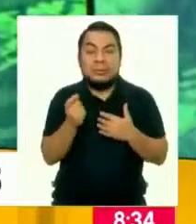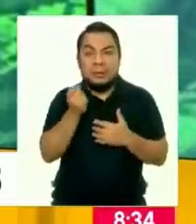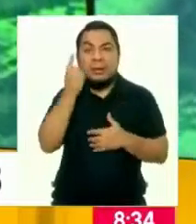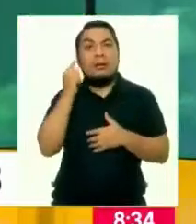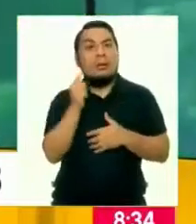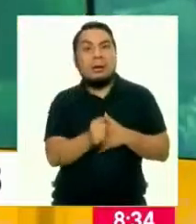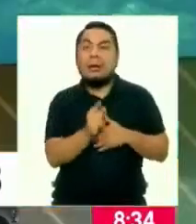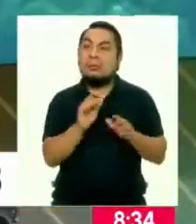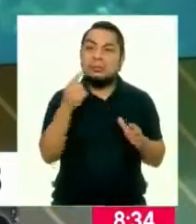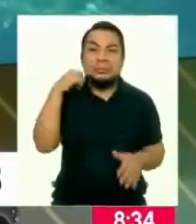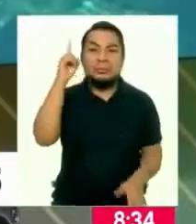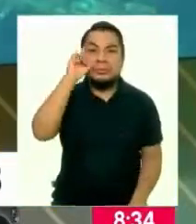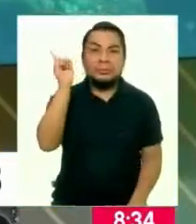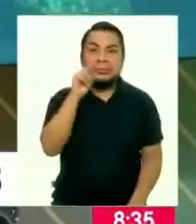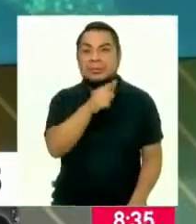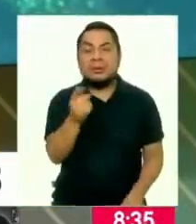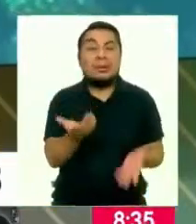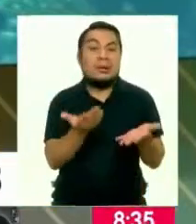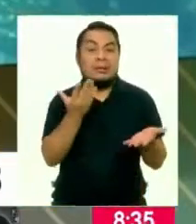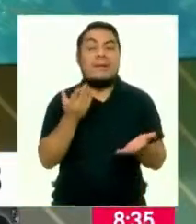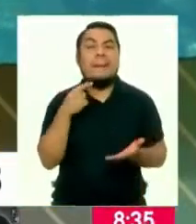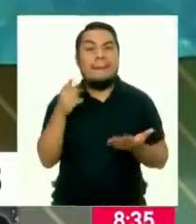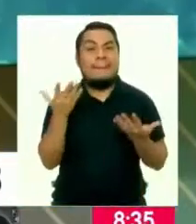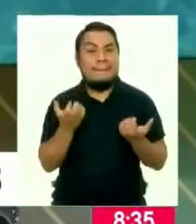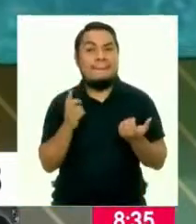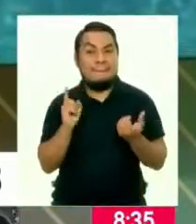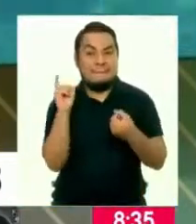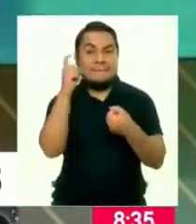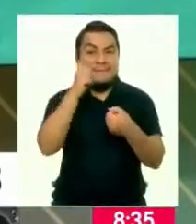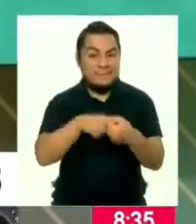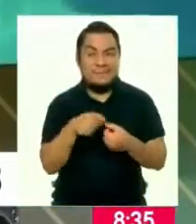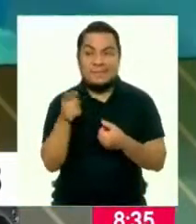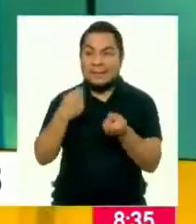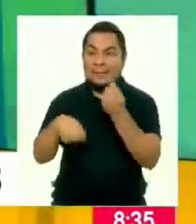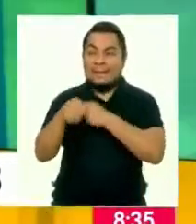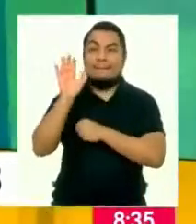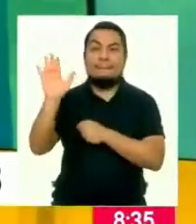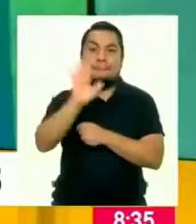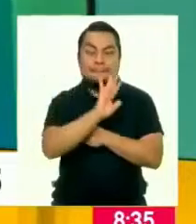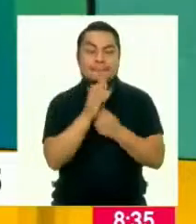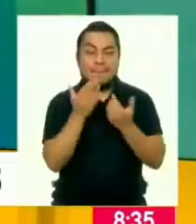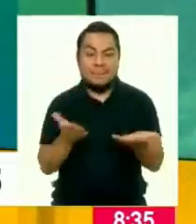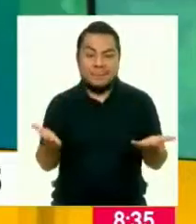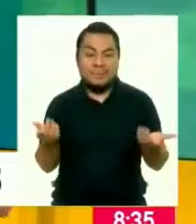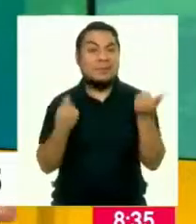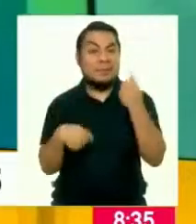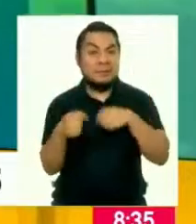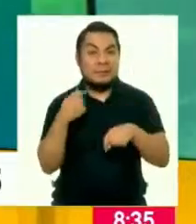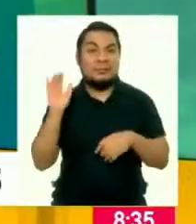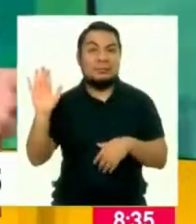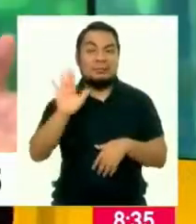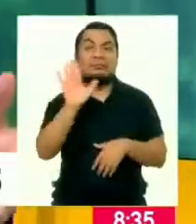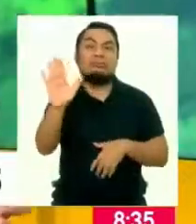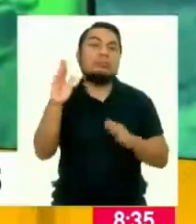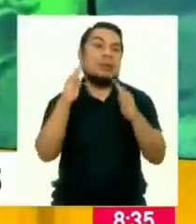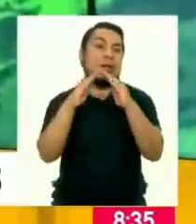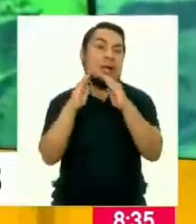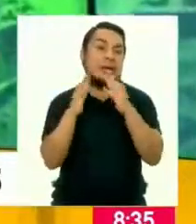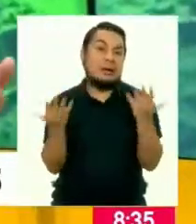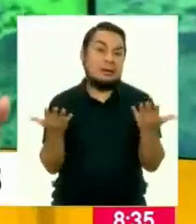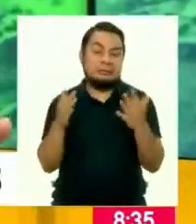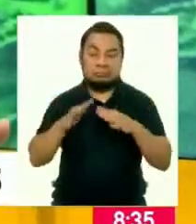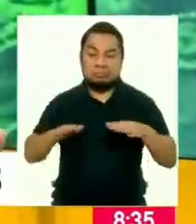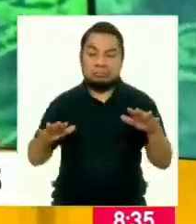enterando de que existe esta modalidad, este programa, para que puedan poner sus productos orgánicos que producen en su